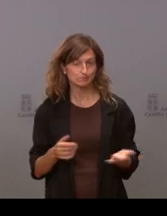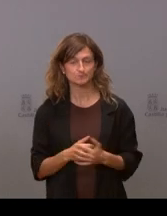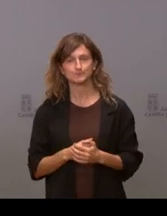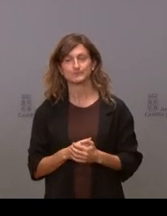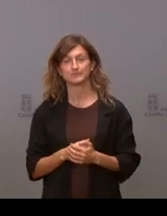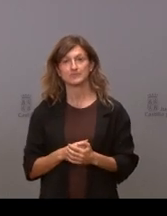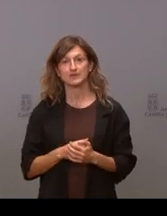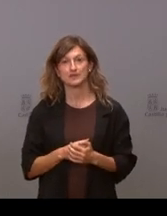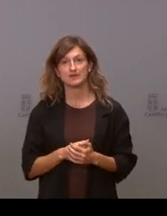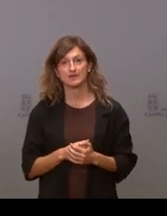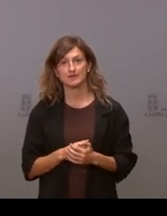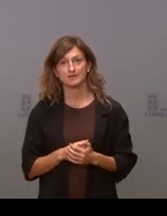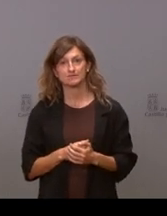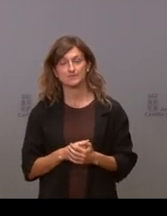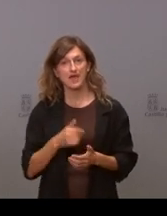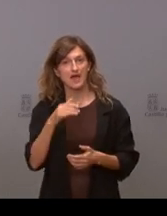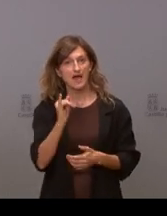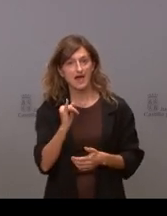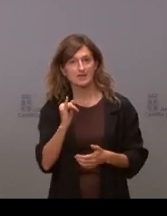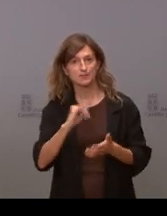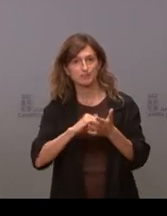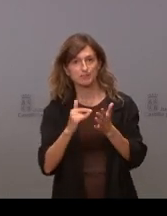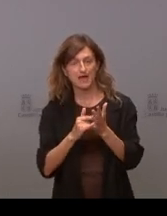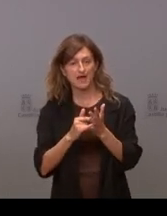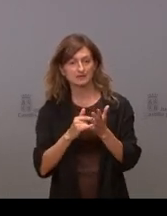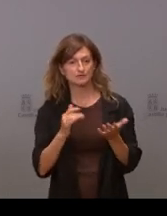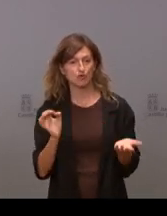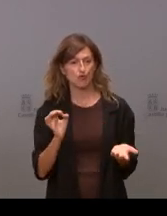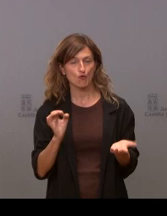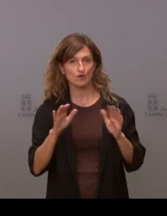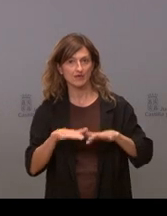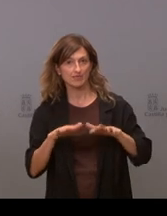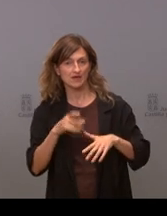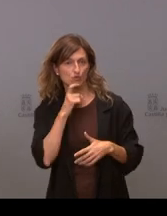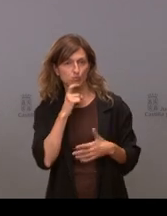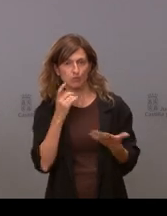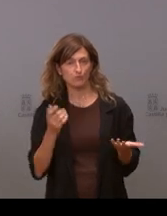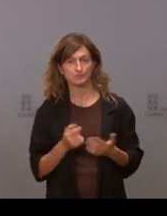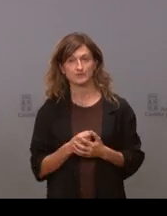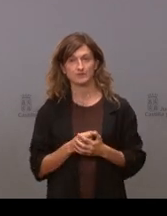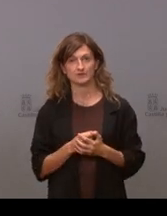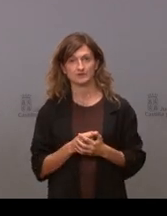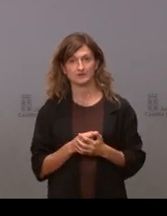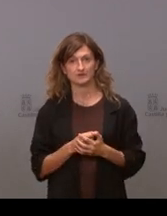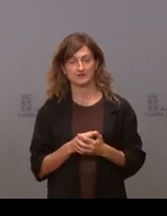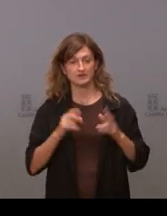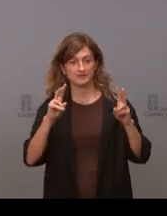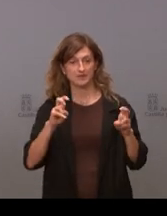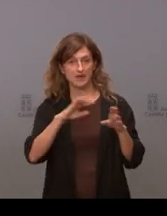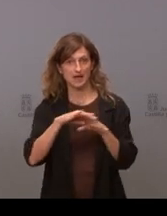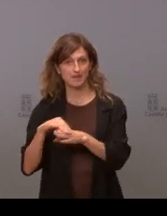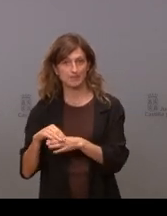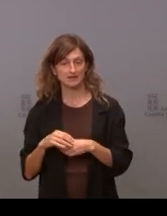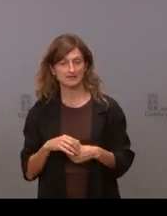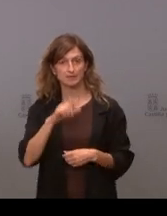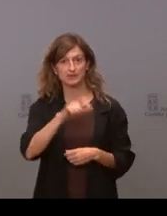dígame el plan aliste ¿existe? ¿no existe? ¿se va a quitar? ¿o se va a quedar? y bueno política yo creo que de lo que